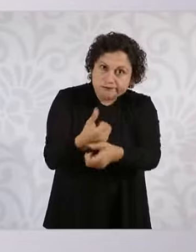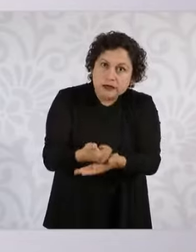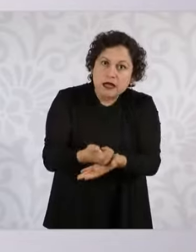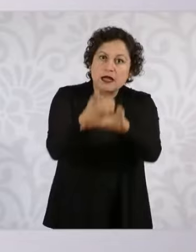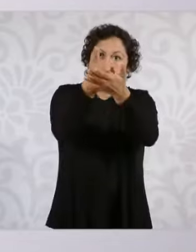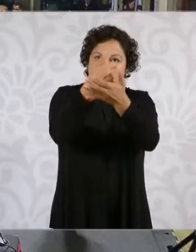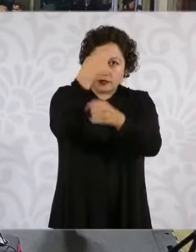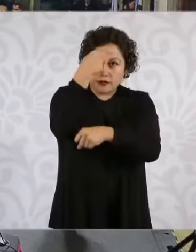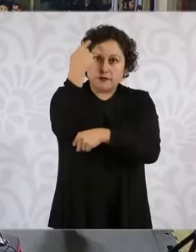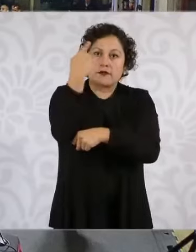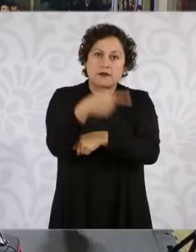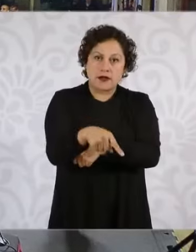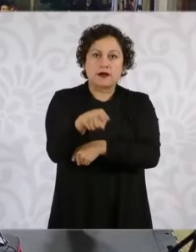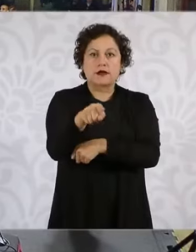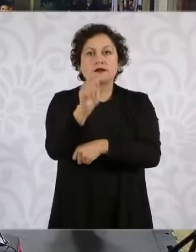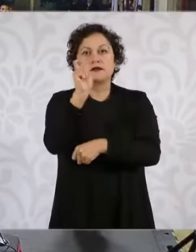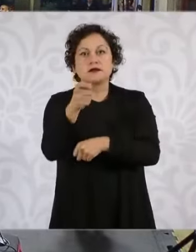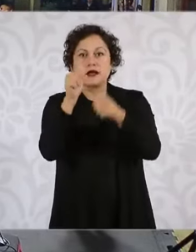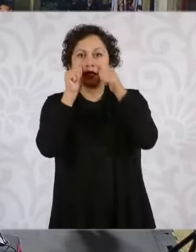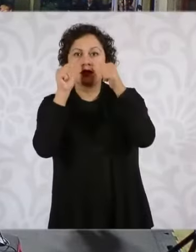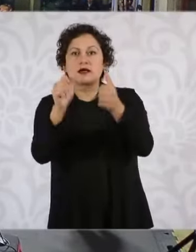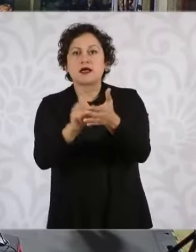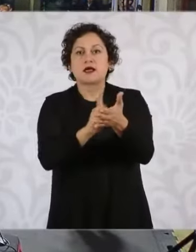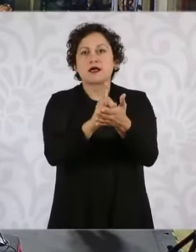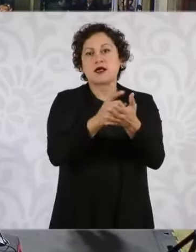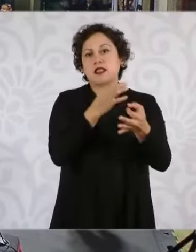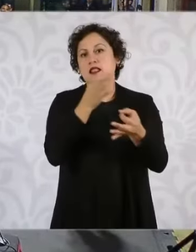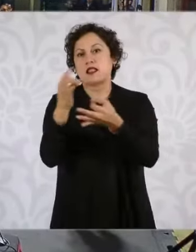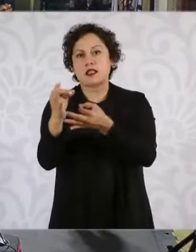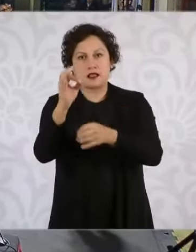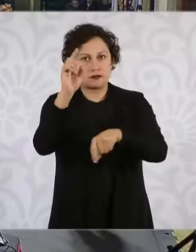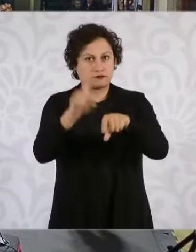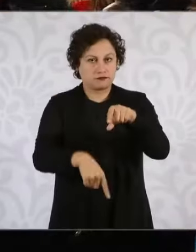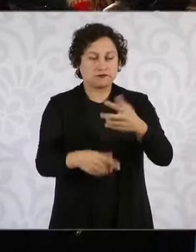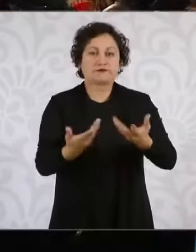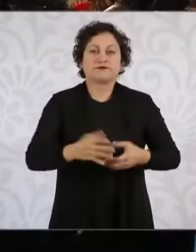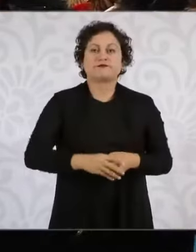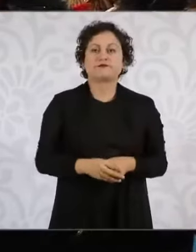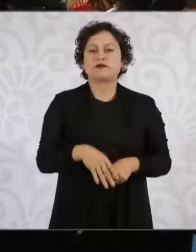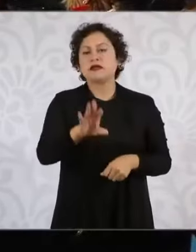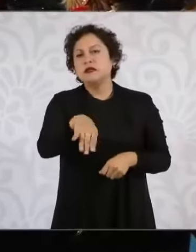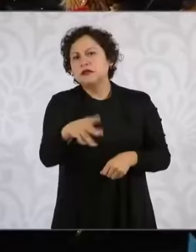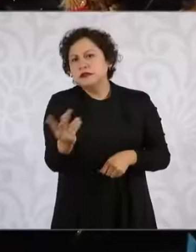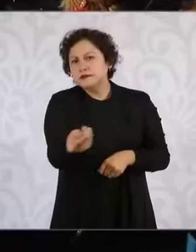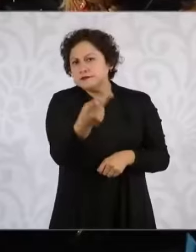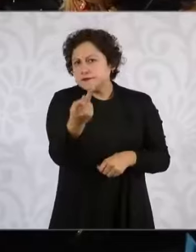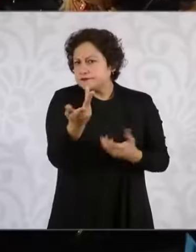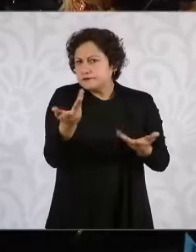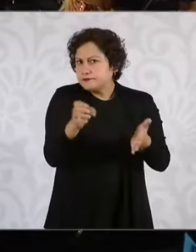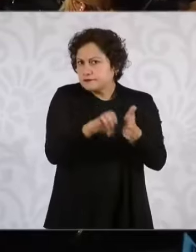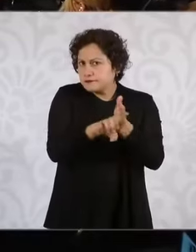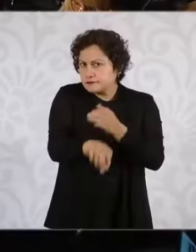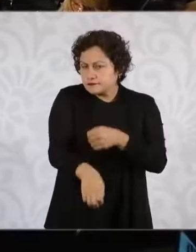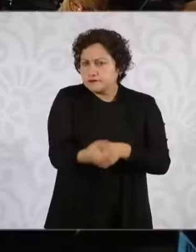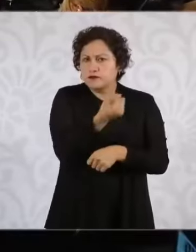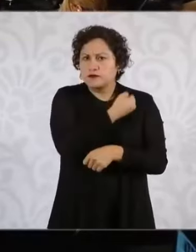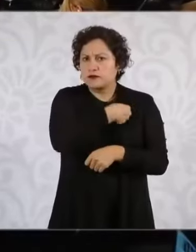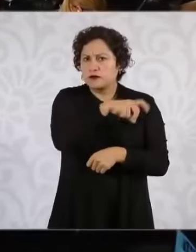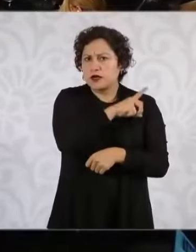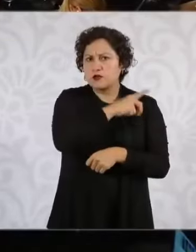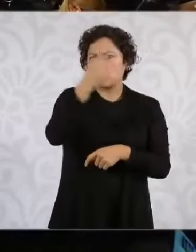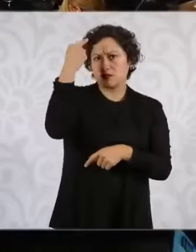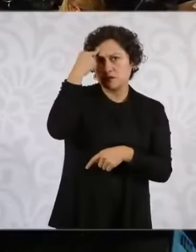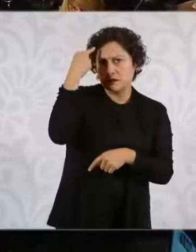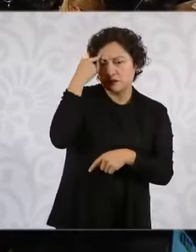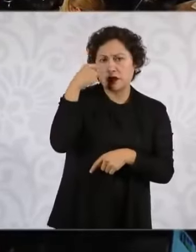de adicción. Entonces, ¿sí se atendería la salud mental? O no sé si hay un plan para crear centros de atención